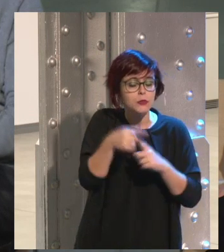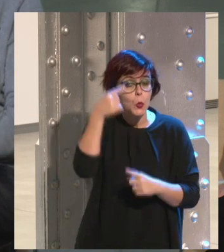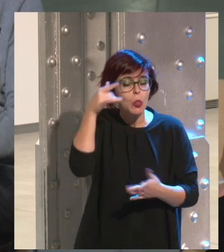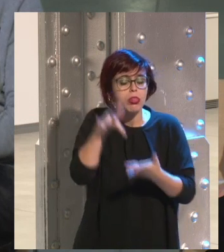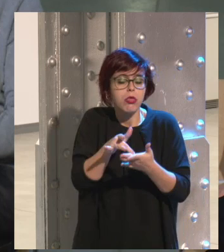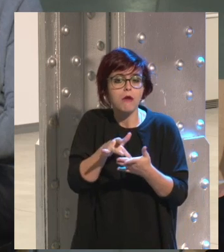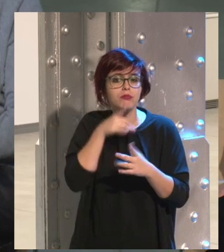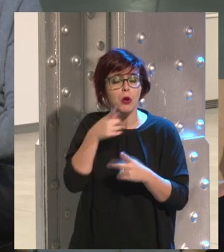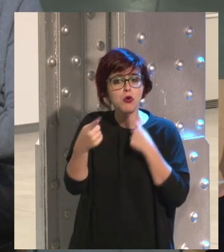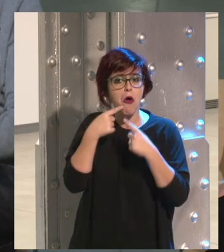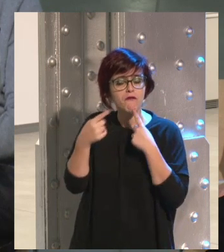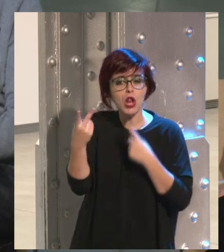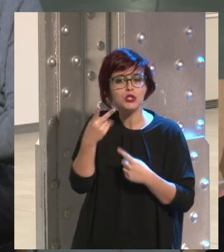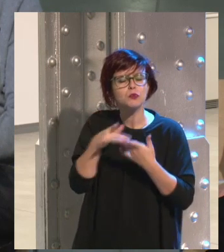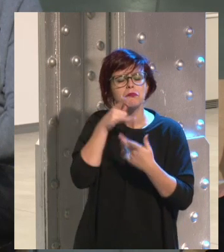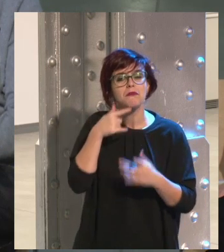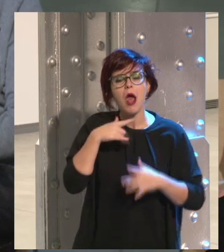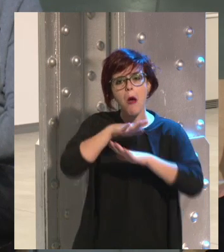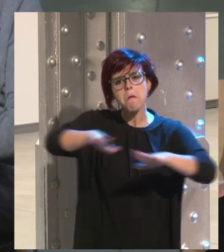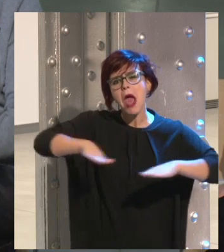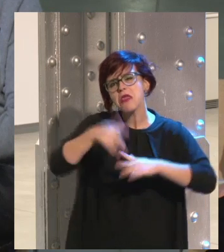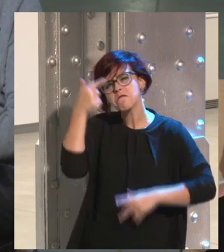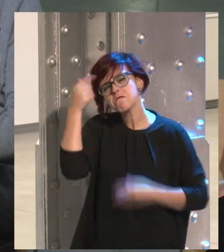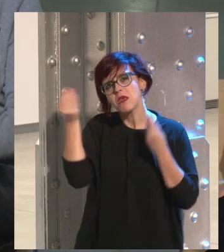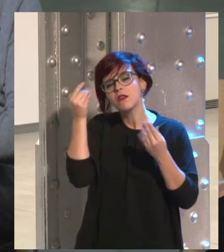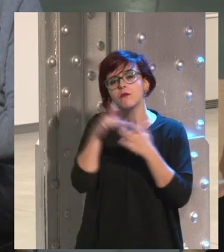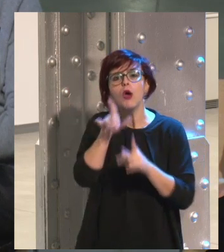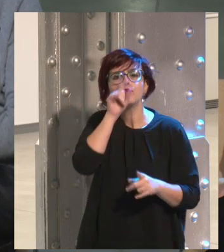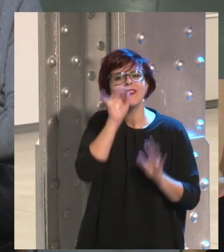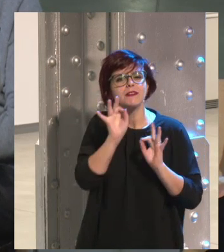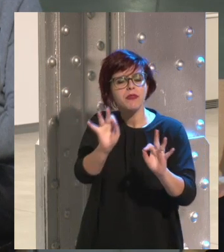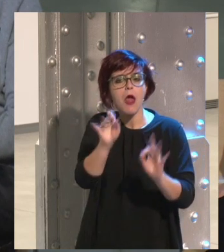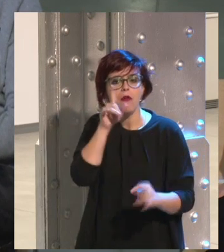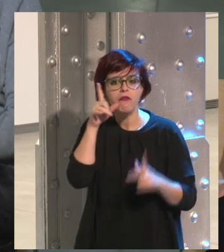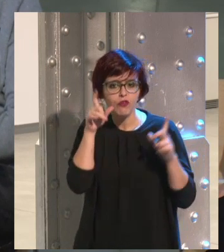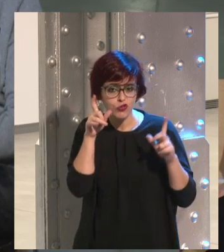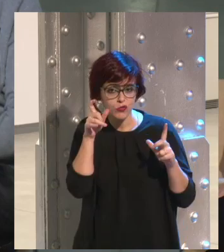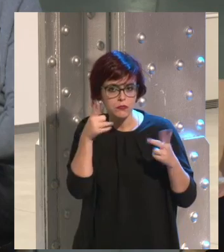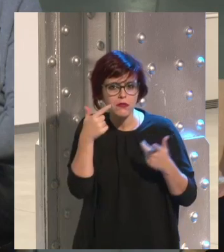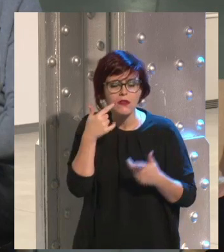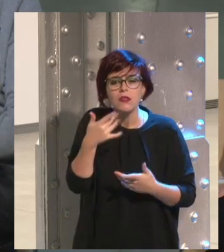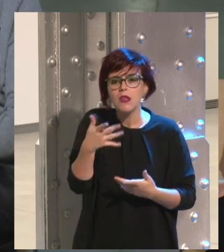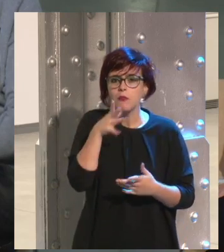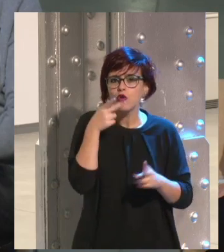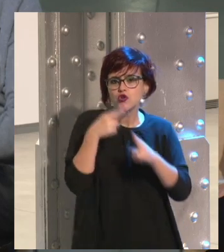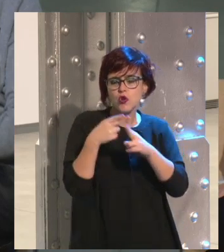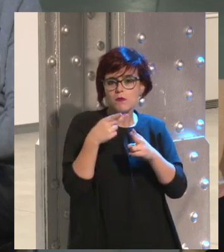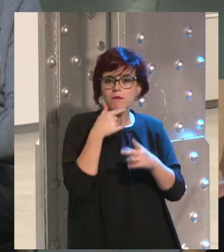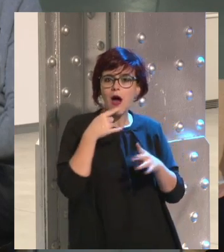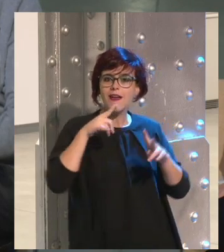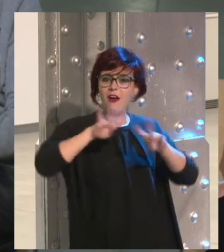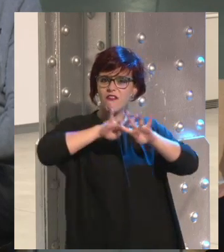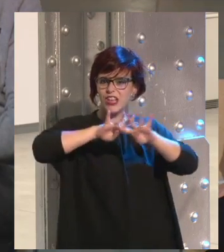día con su novia por la playa dice, pues voy a montar un Twitter de foto. Y la novia le dice, ¿y por qué no le pones unos